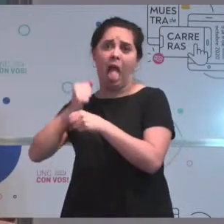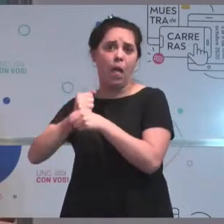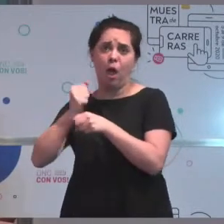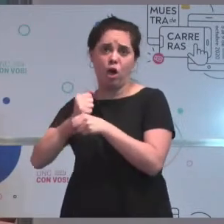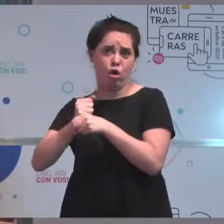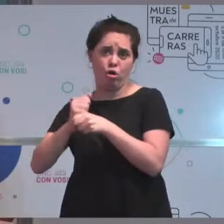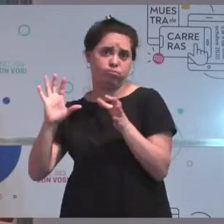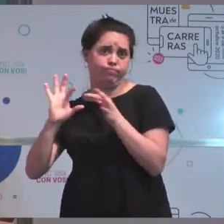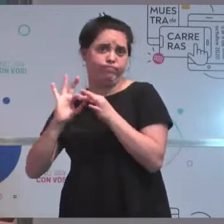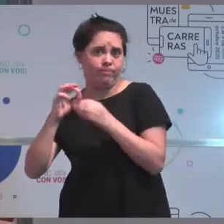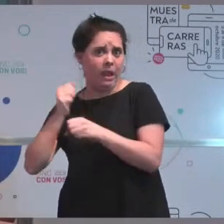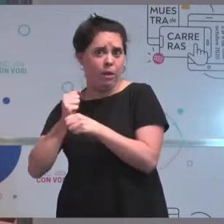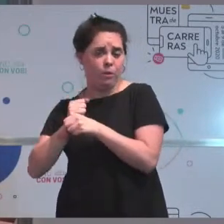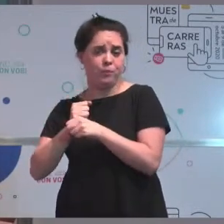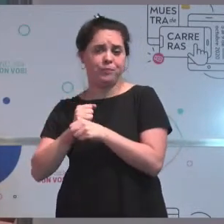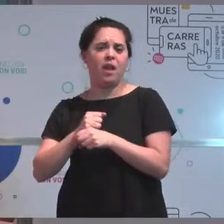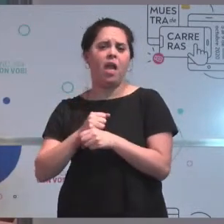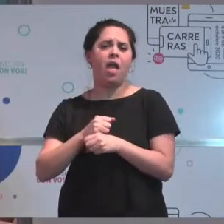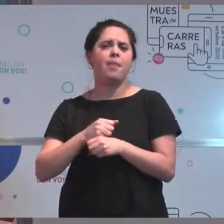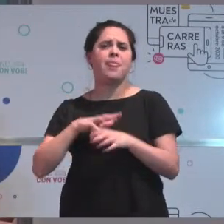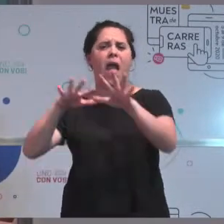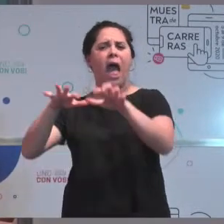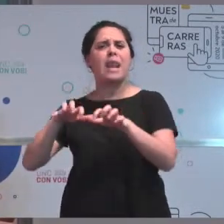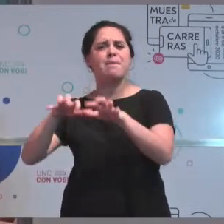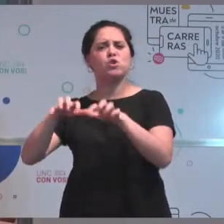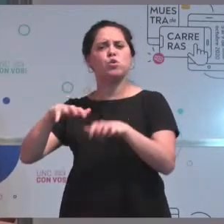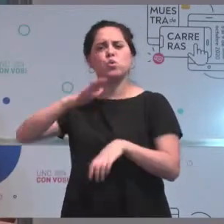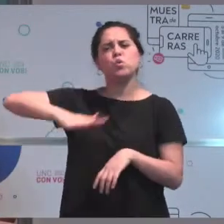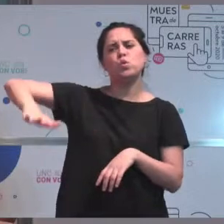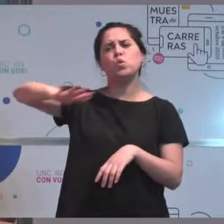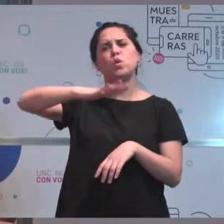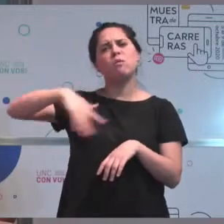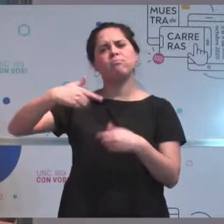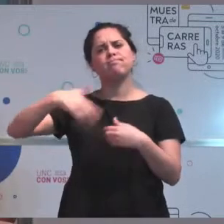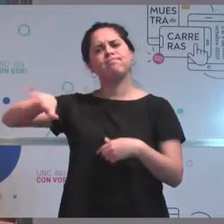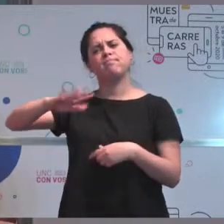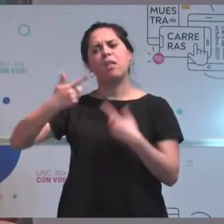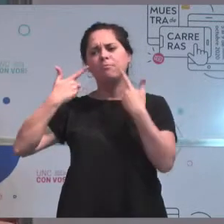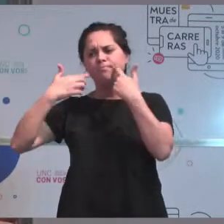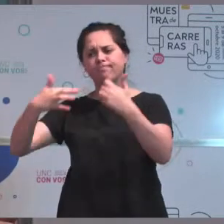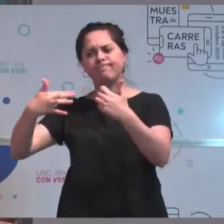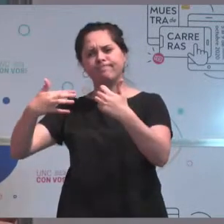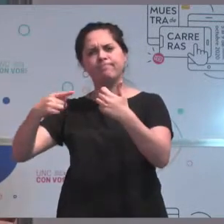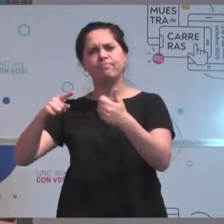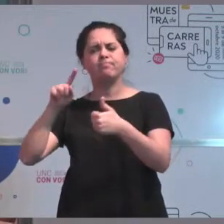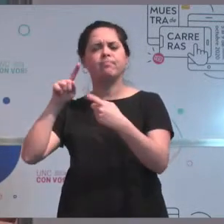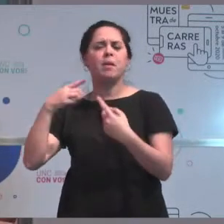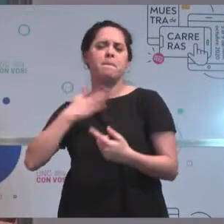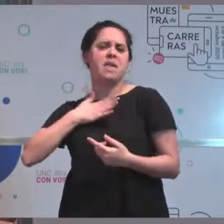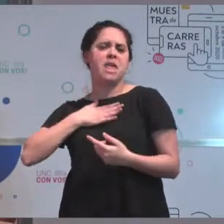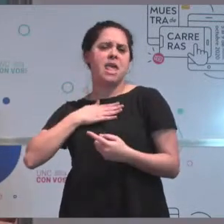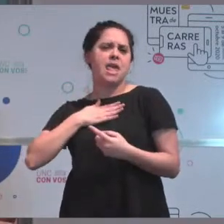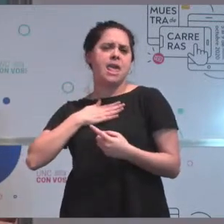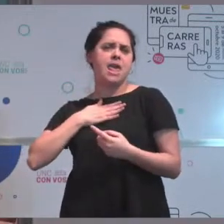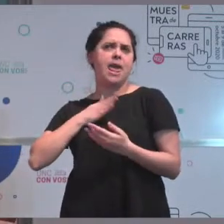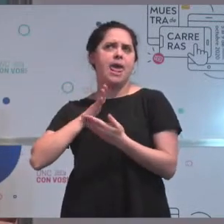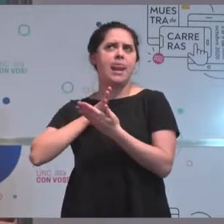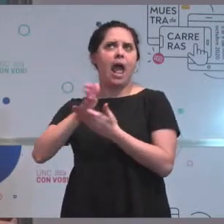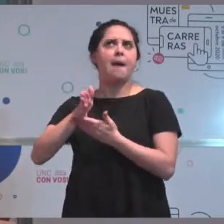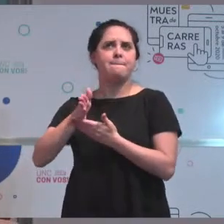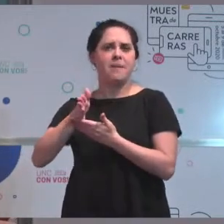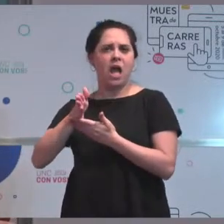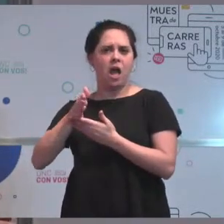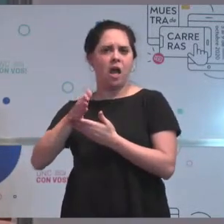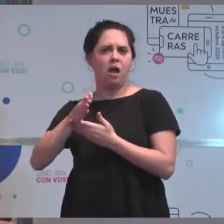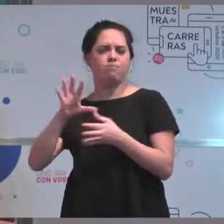que permite mucho trabajar mientras se estudia, sobre todo en mi rama. En mi rama que involucra mucho también